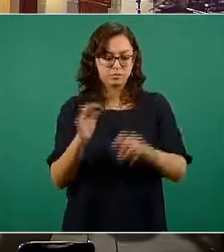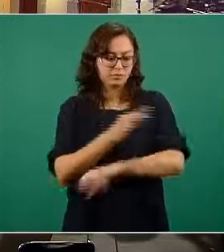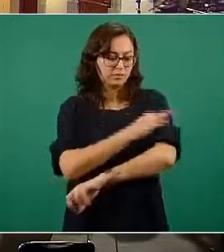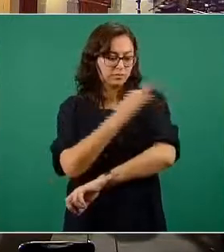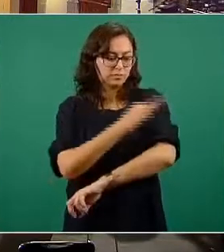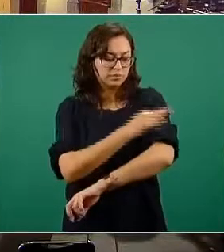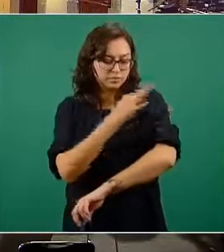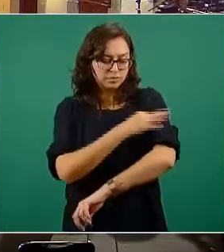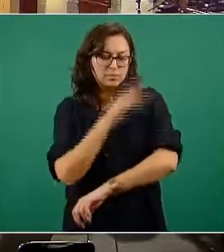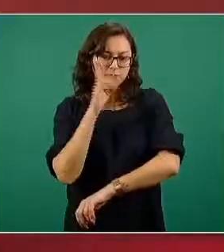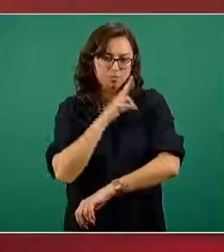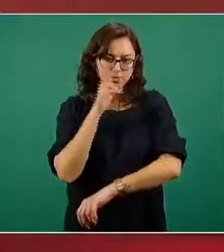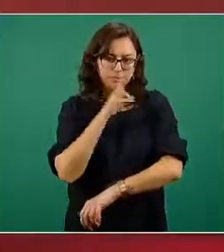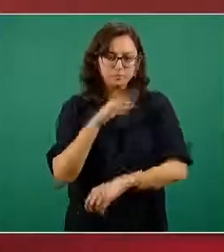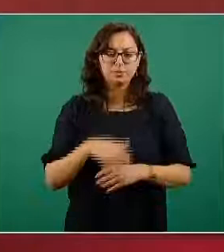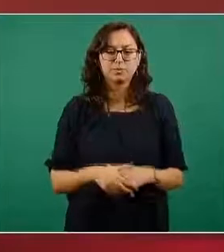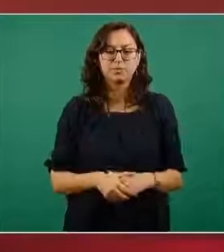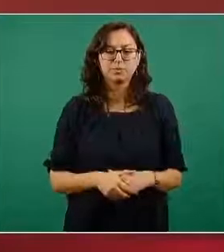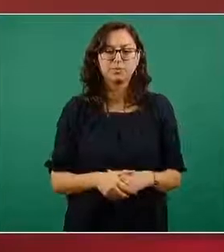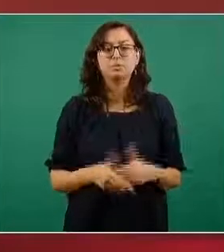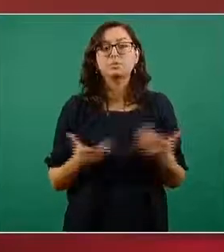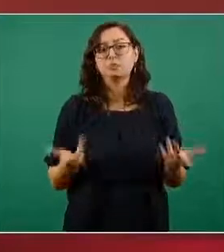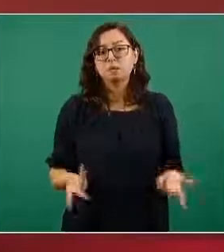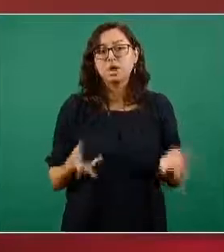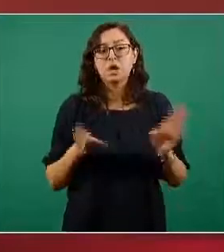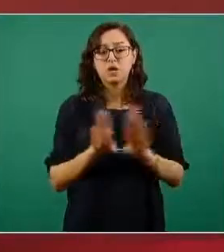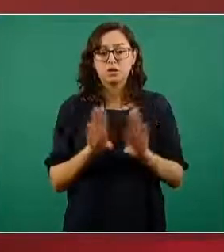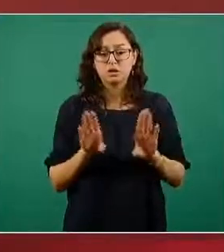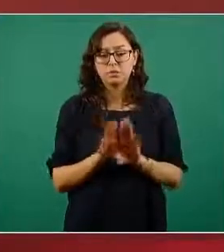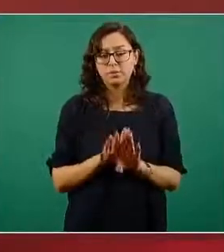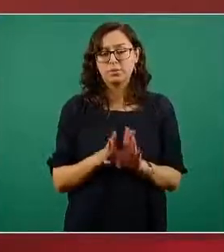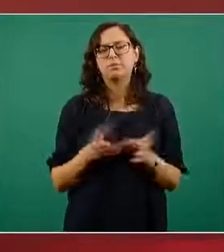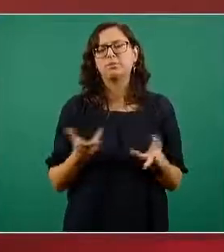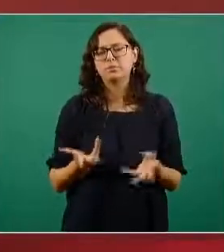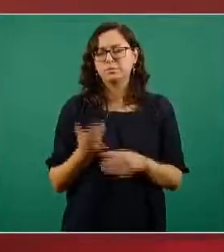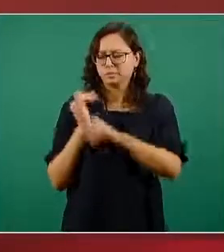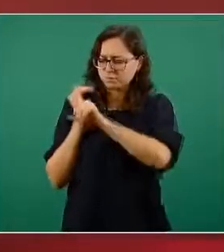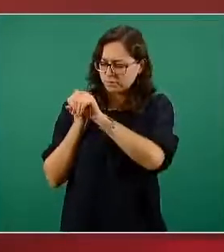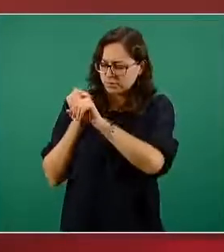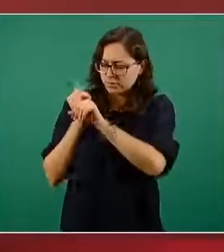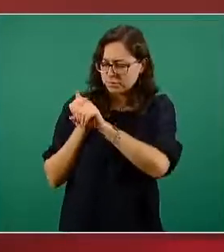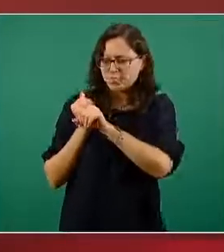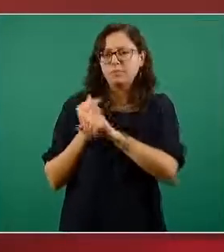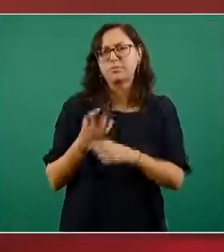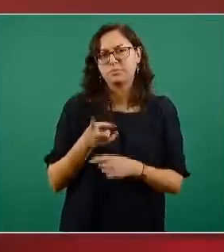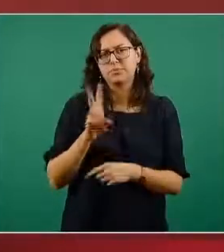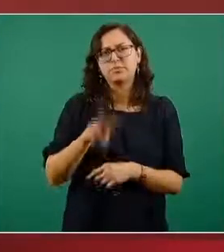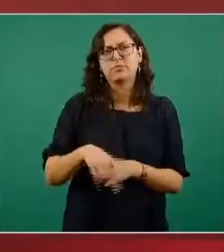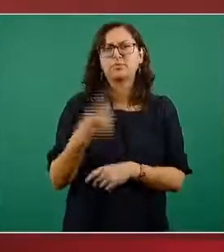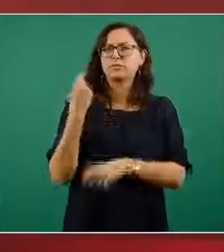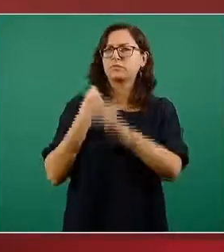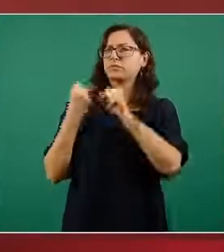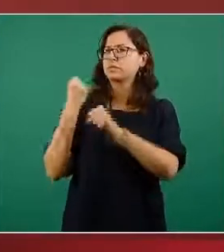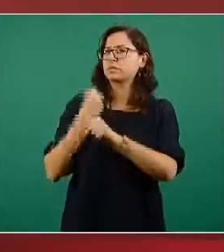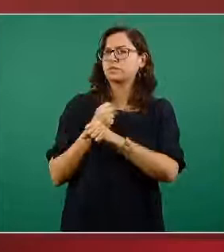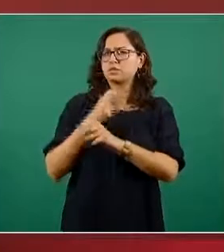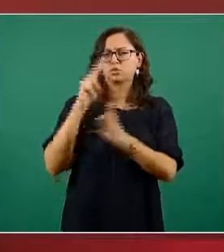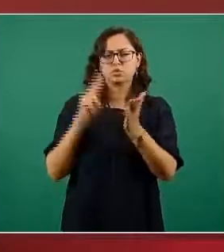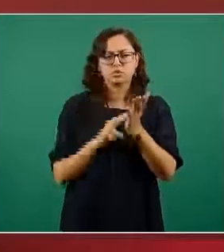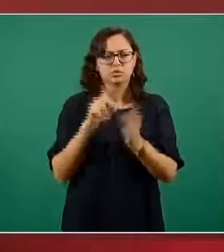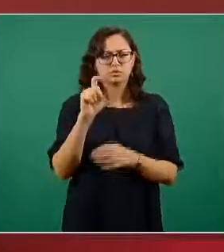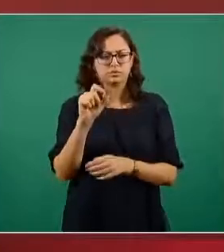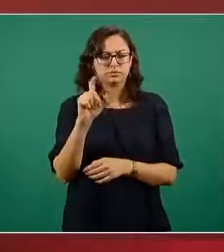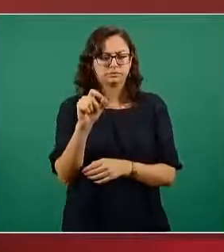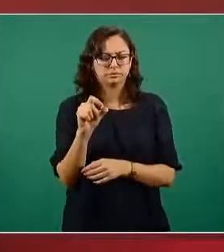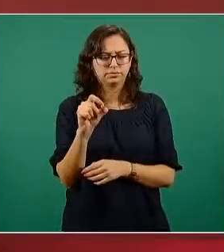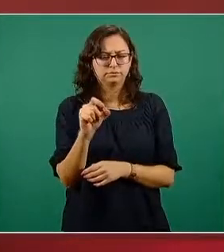Sputnik V y la investigación clínica y los resultados efectivamente desde el año pasado en 2020 en el